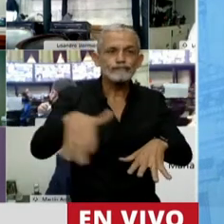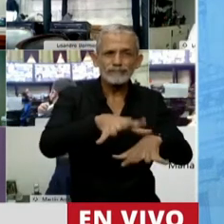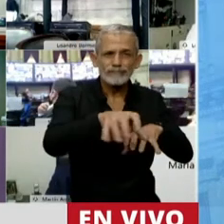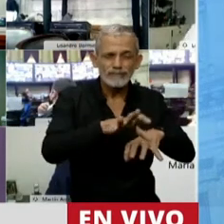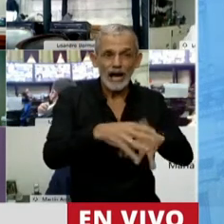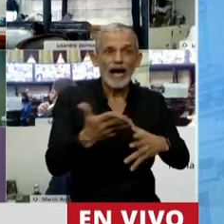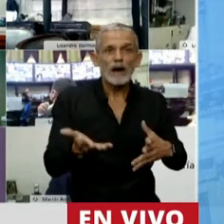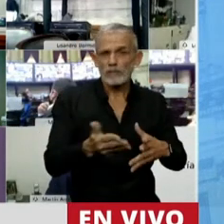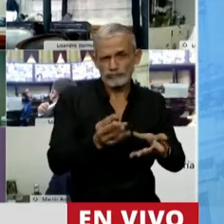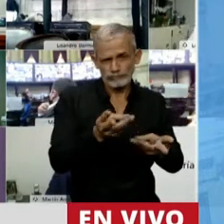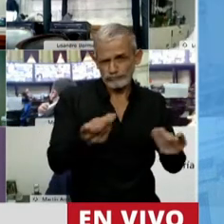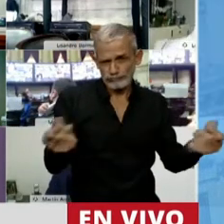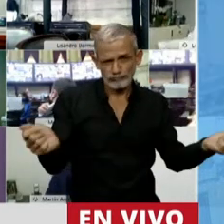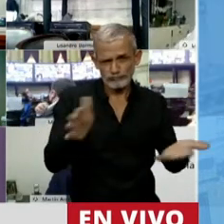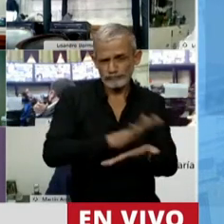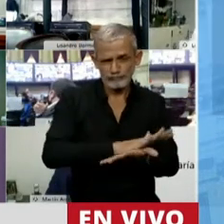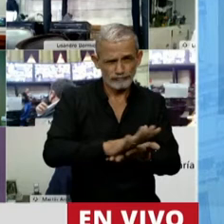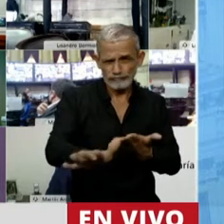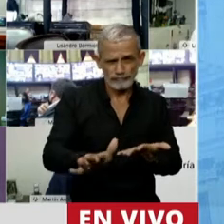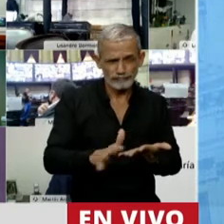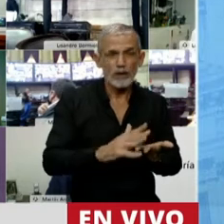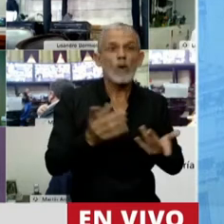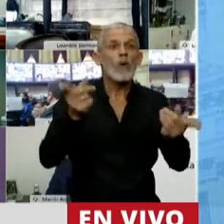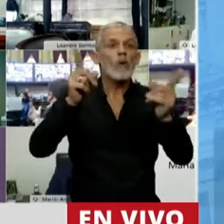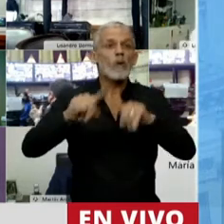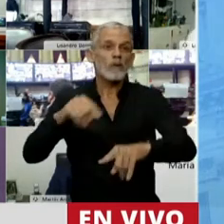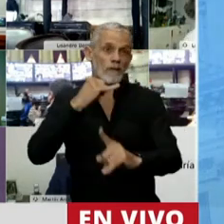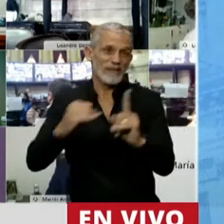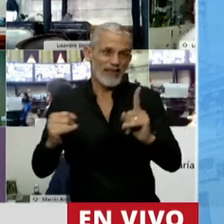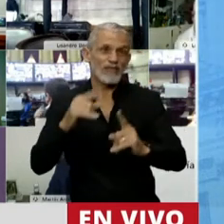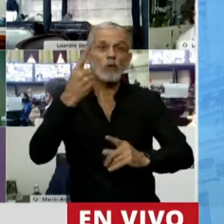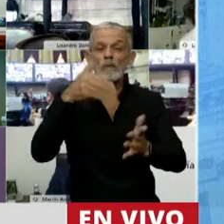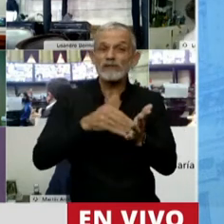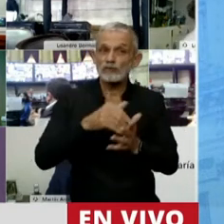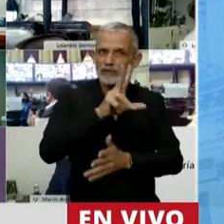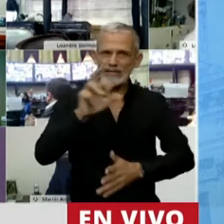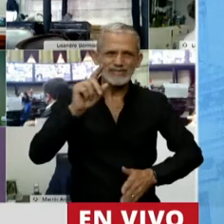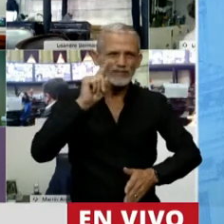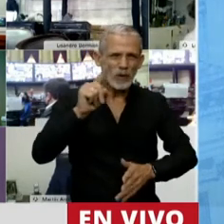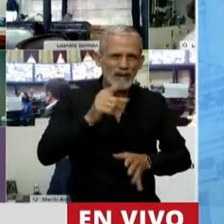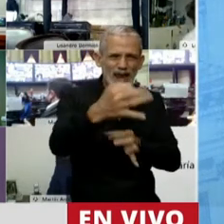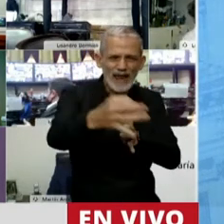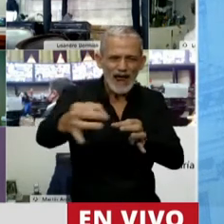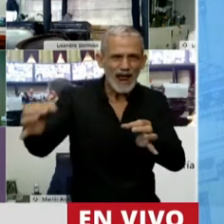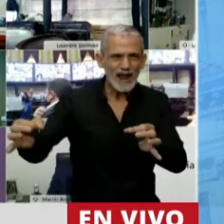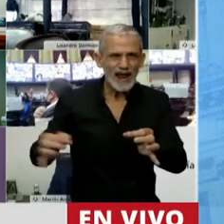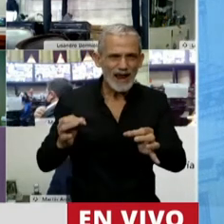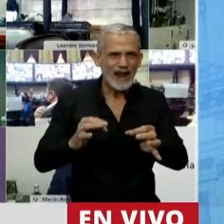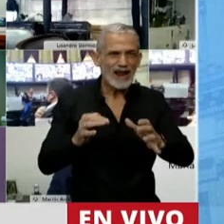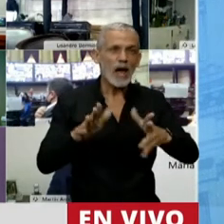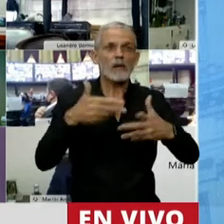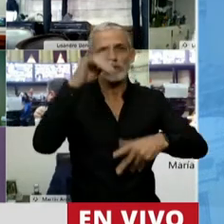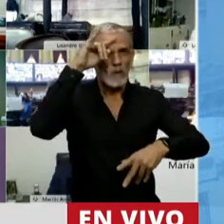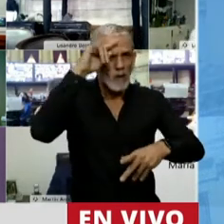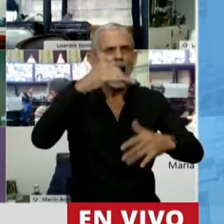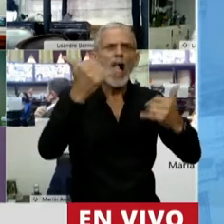se fue toda la hacienda y volvió la mitad. Un millón trescientas mil hectáreas de islas, tenían seiscientas y pico mil cabezas de